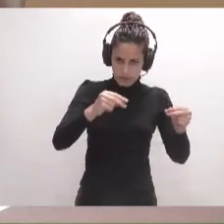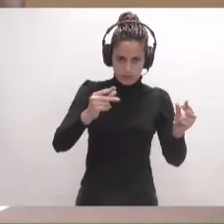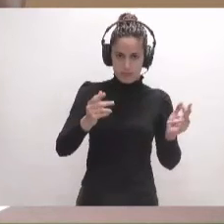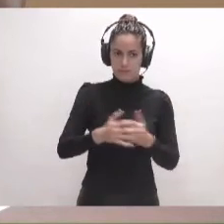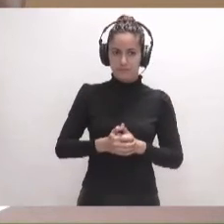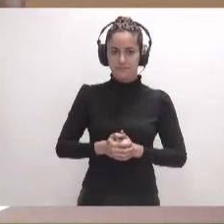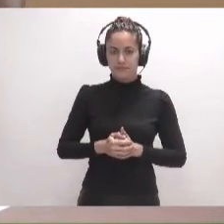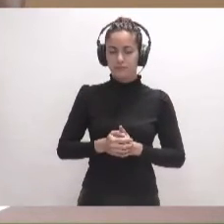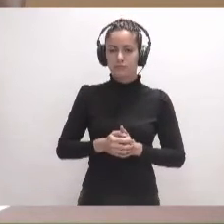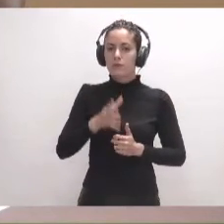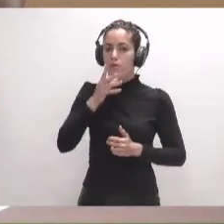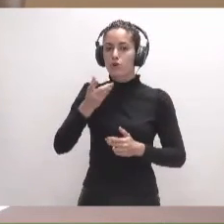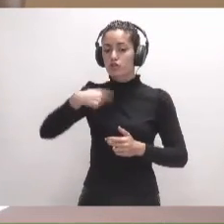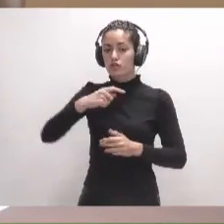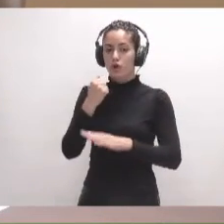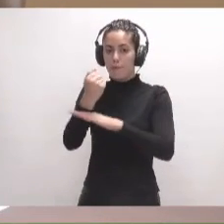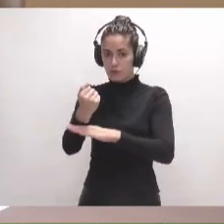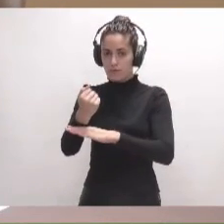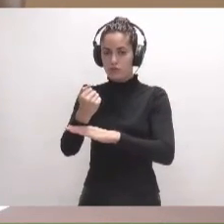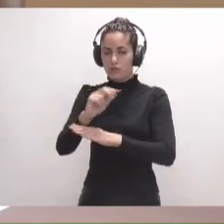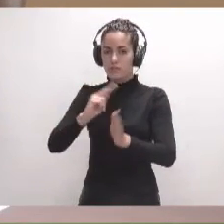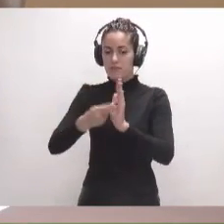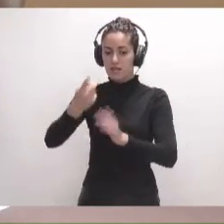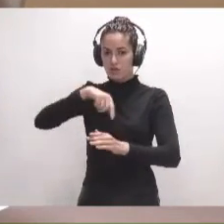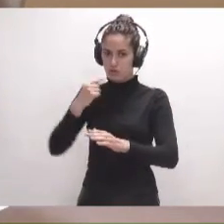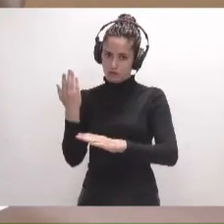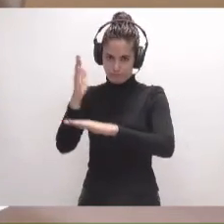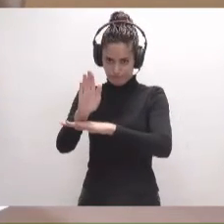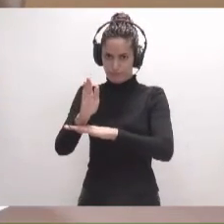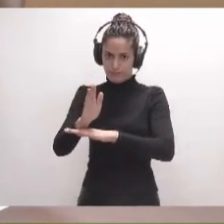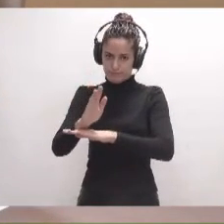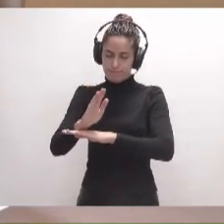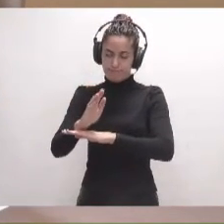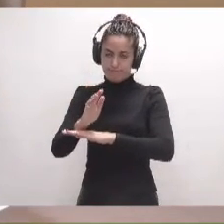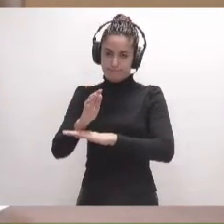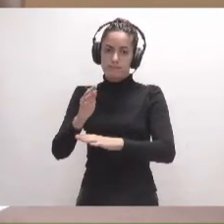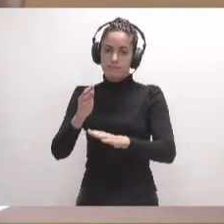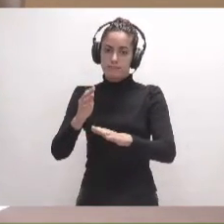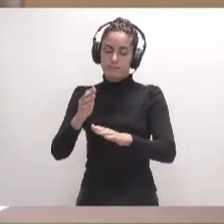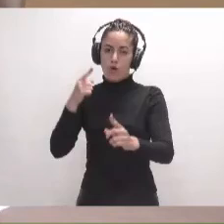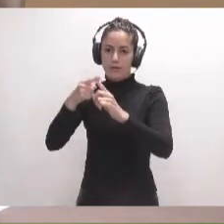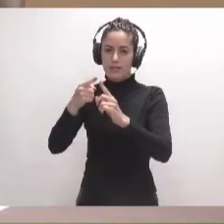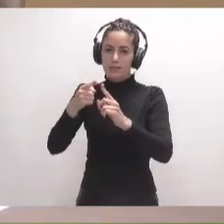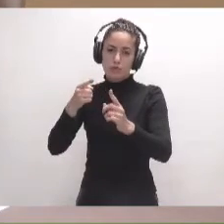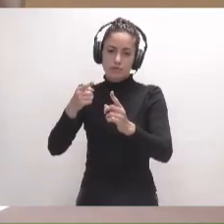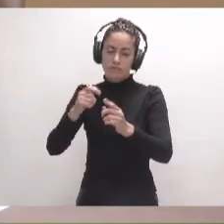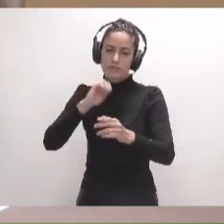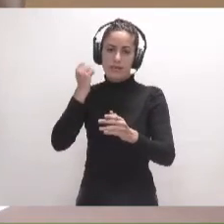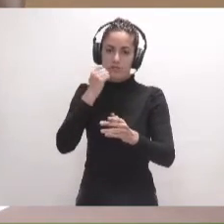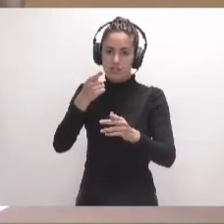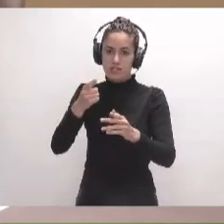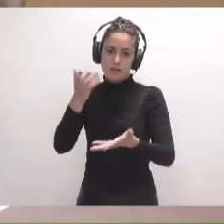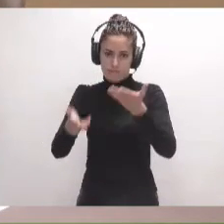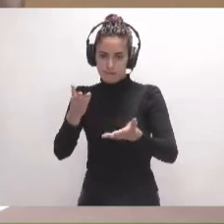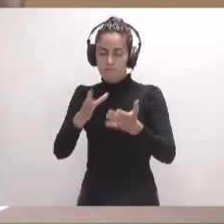Por eso vamos a apoyar las enmiendas que hemos presentado al proyecto de dictamen para estimar esas reclamaciones que,